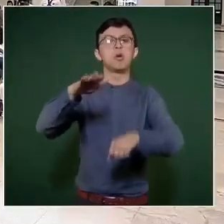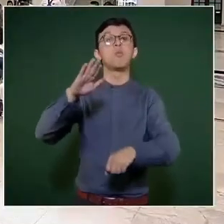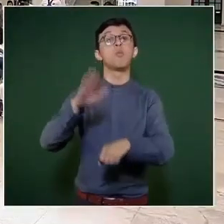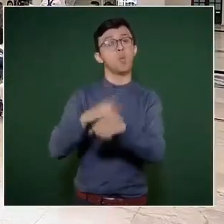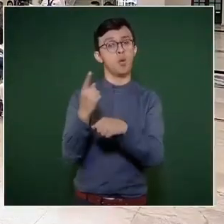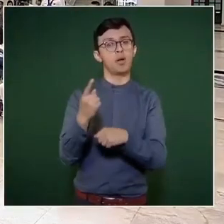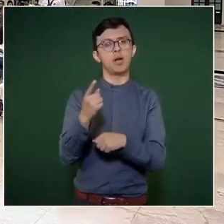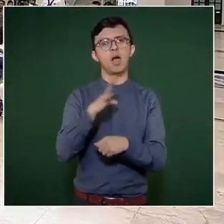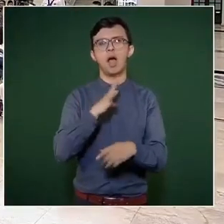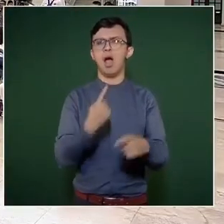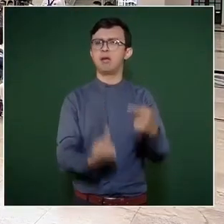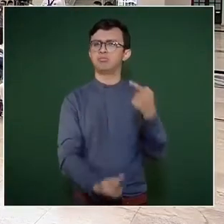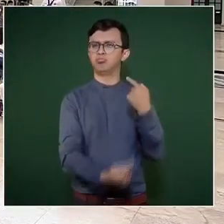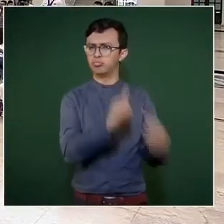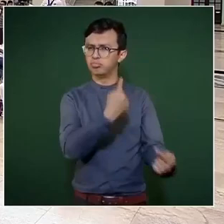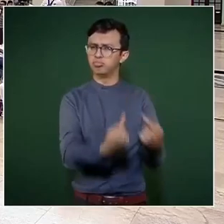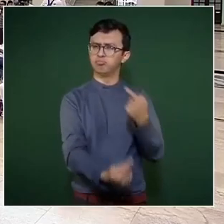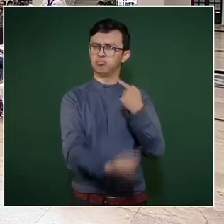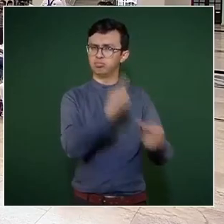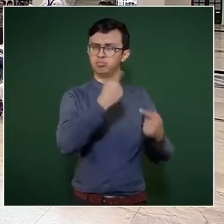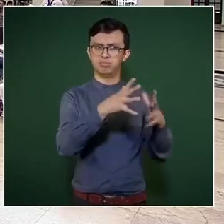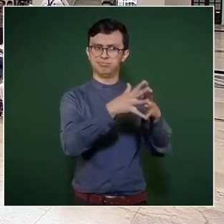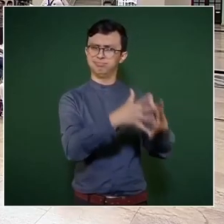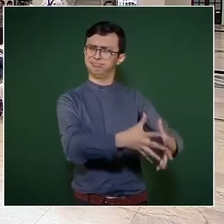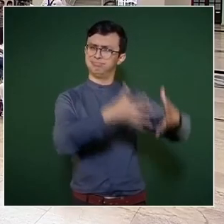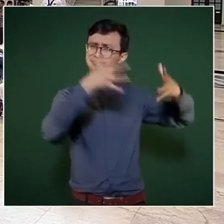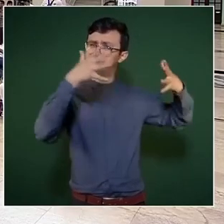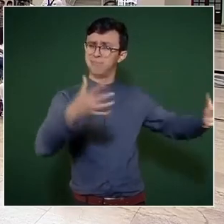agresión masiva